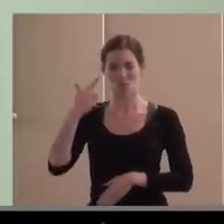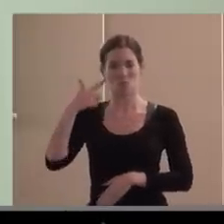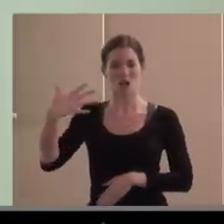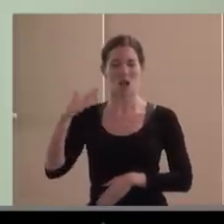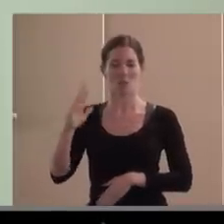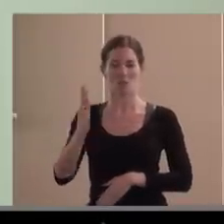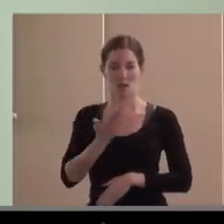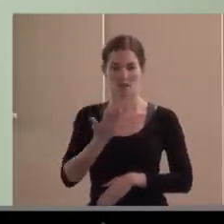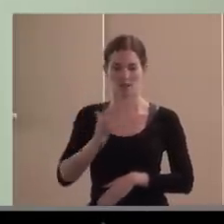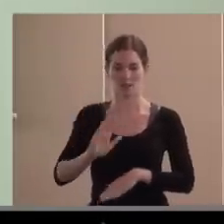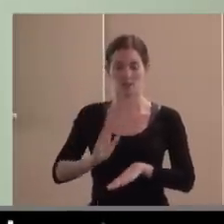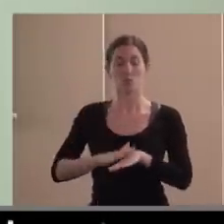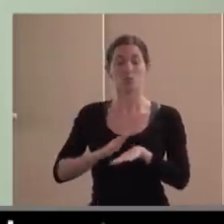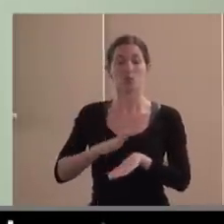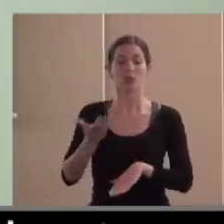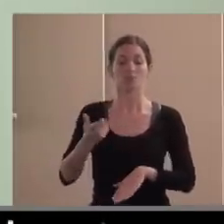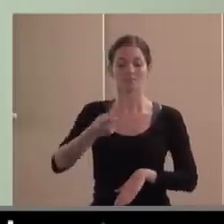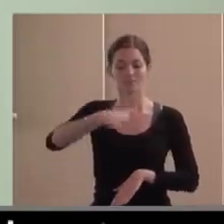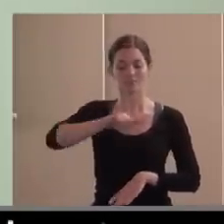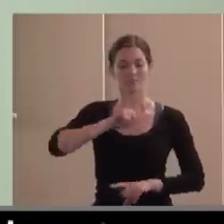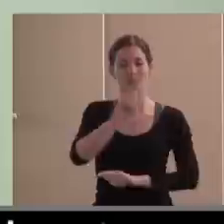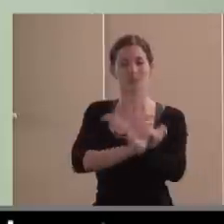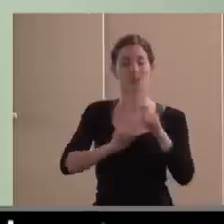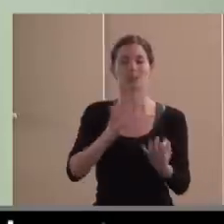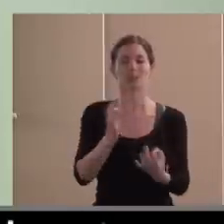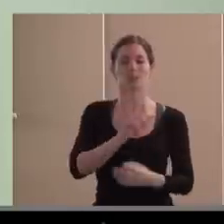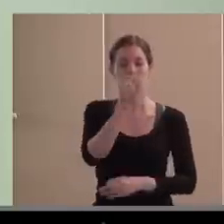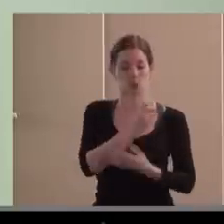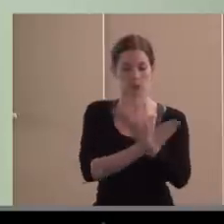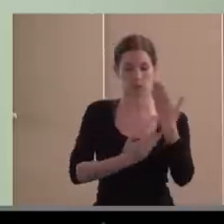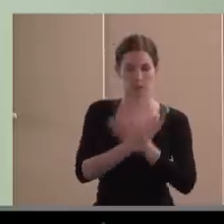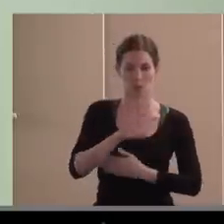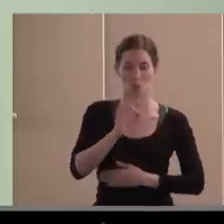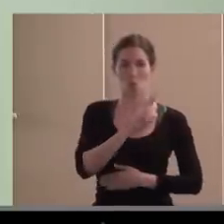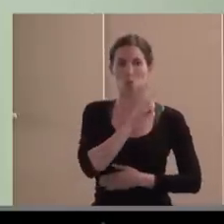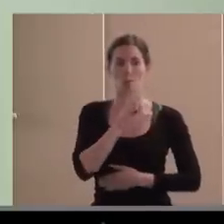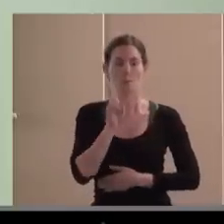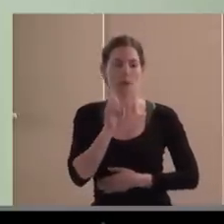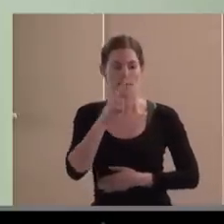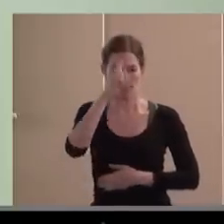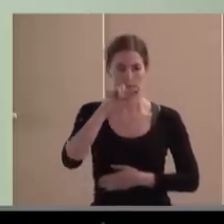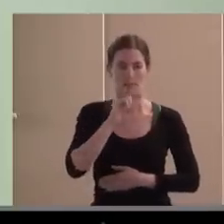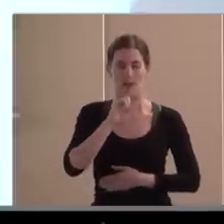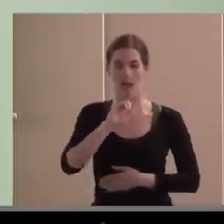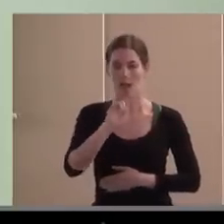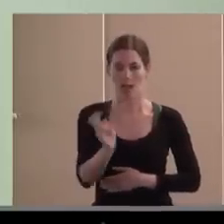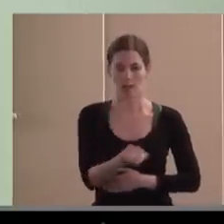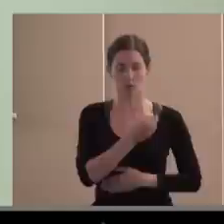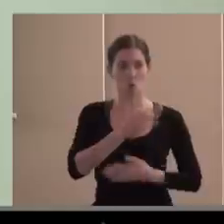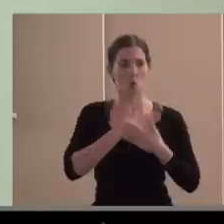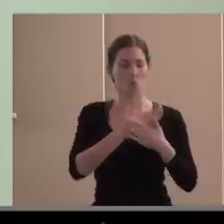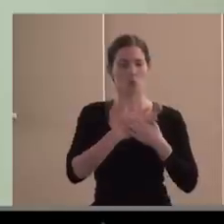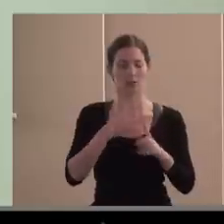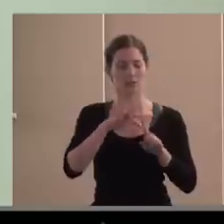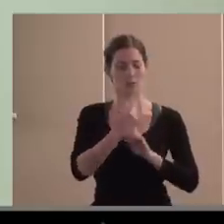propias personas con discapacidad, o de padres y madres, o familiares, o de voluntarios en algún caso, que no toleraban más eso y que